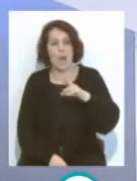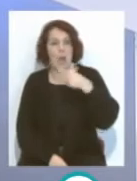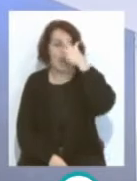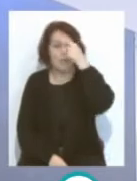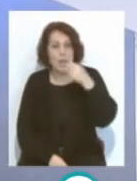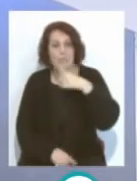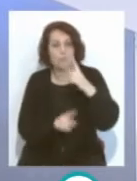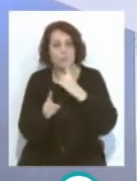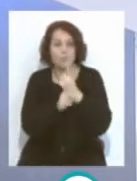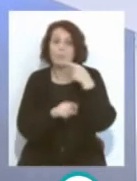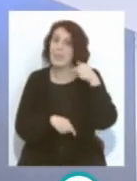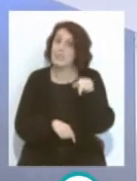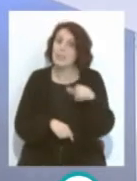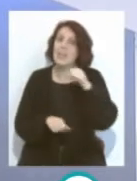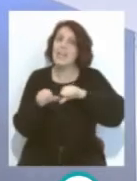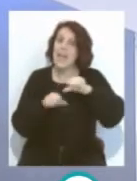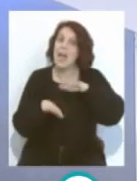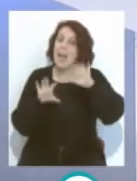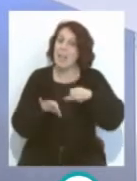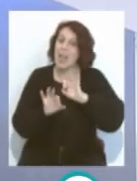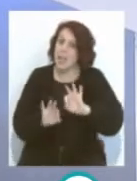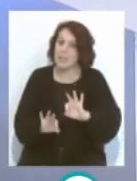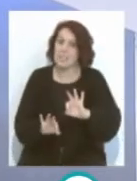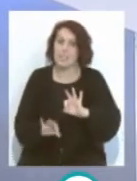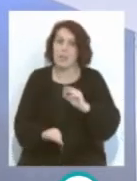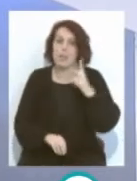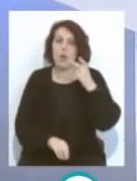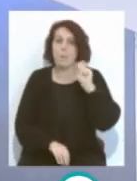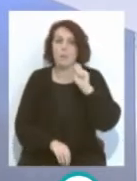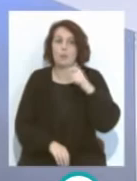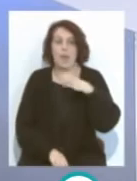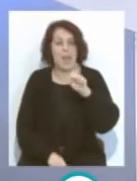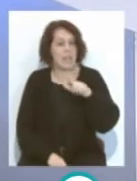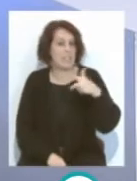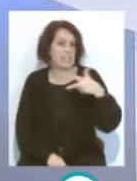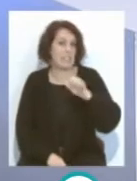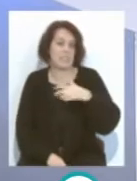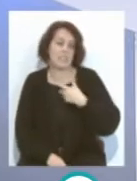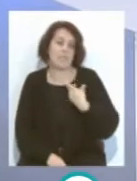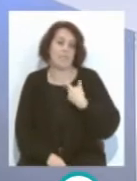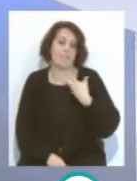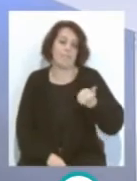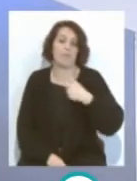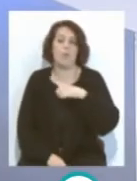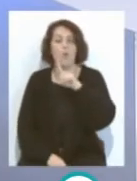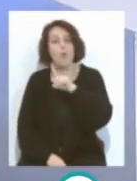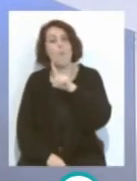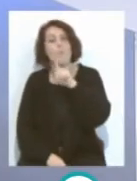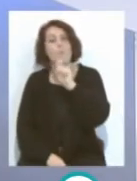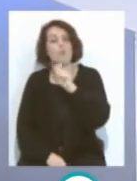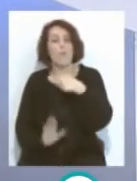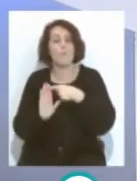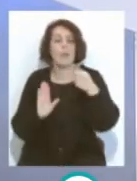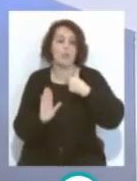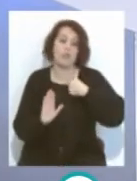Arabés, que esos son la liga del Cádiz. Virlaron los dos puntos frente al Elche, el Elche tendría que tener un punto menos y nosotros dos puntos más,